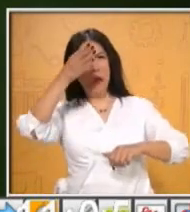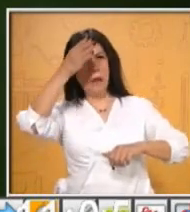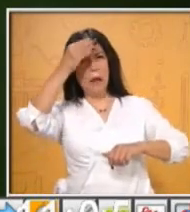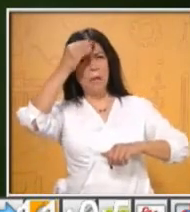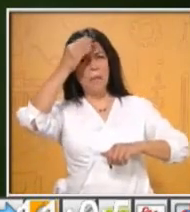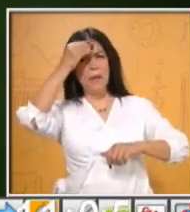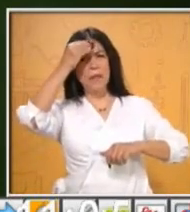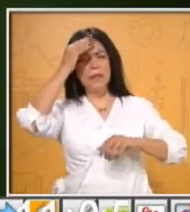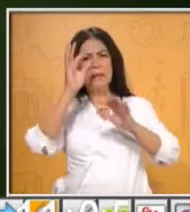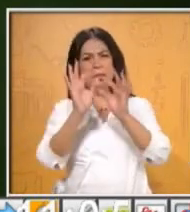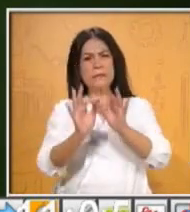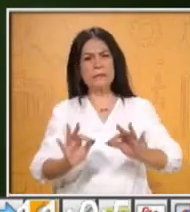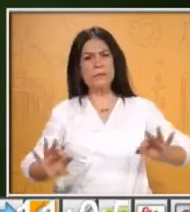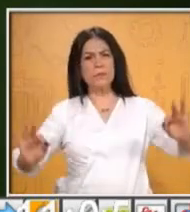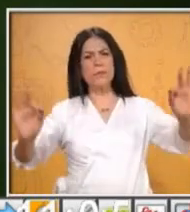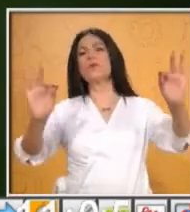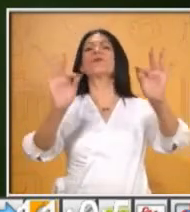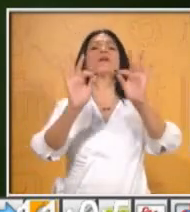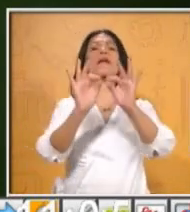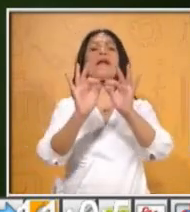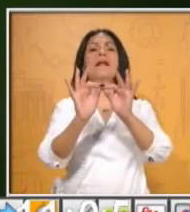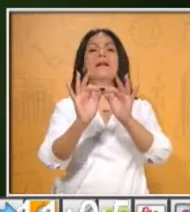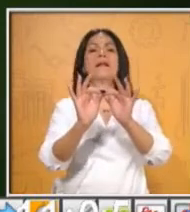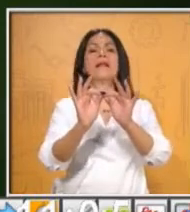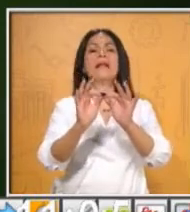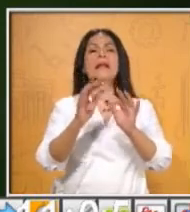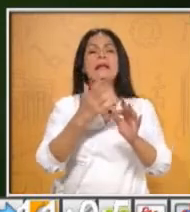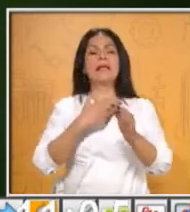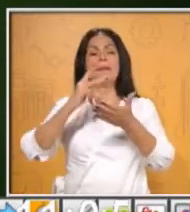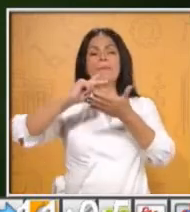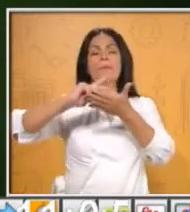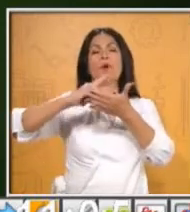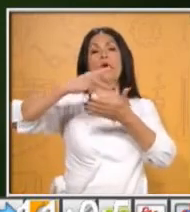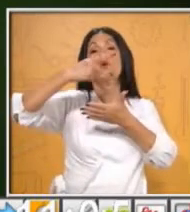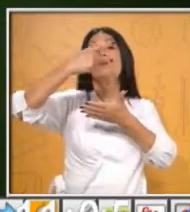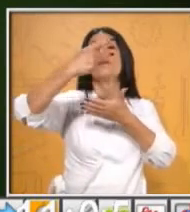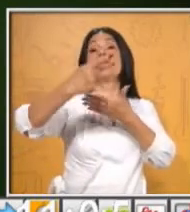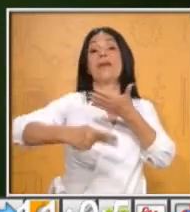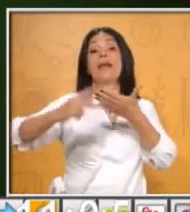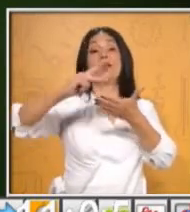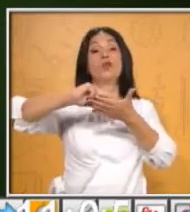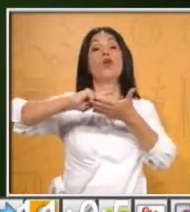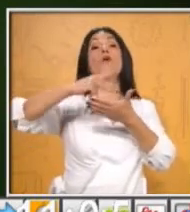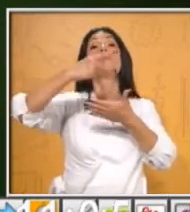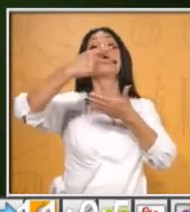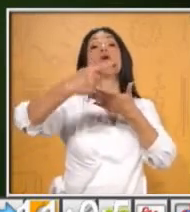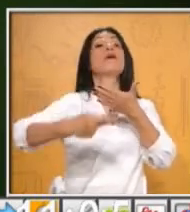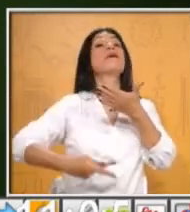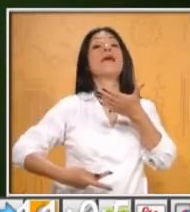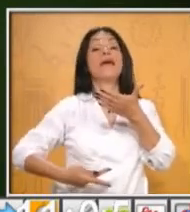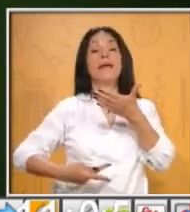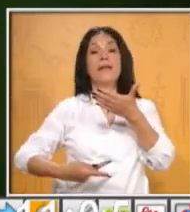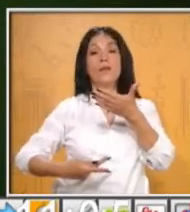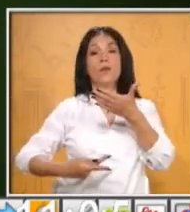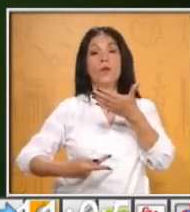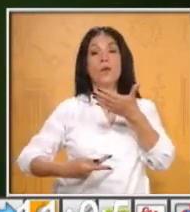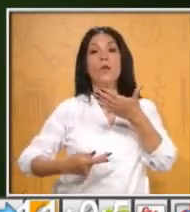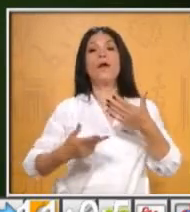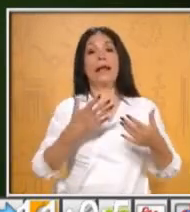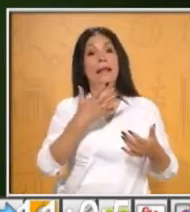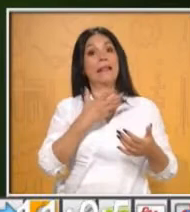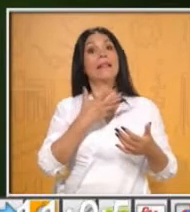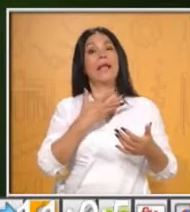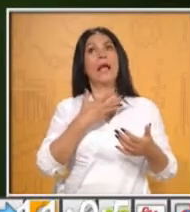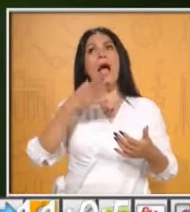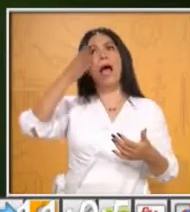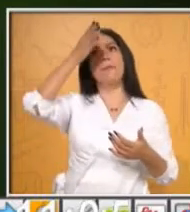durante la planeación, el desarrollo, la comunicación y la evaluación de un proyecto de su interés en el que integra contenidos del curso.